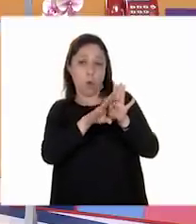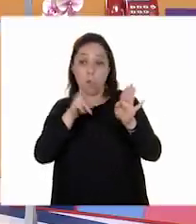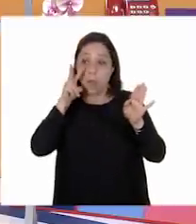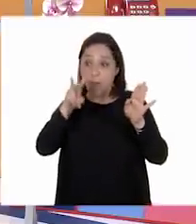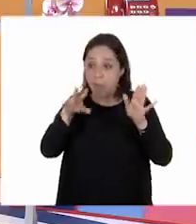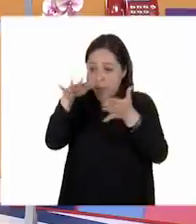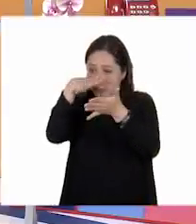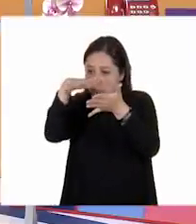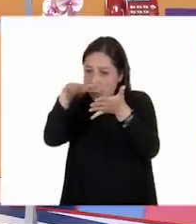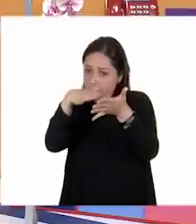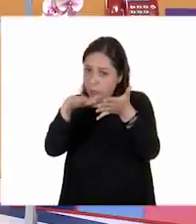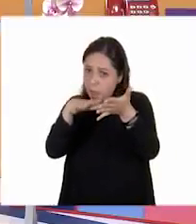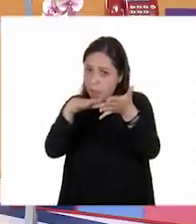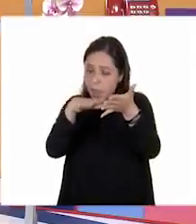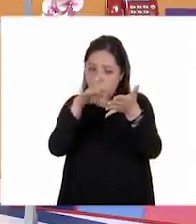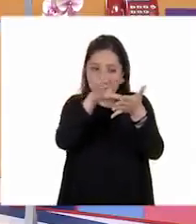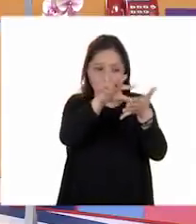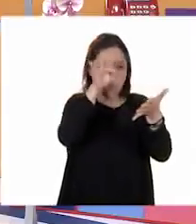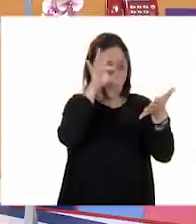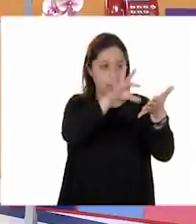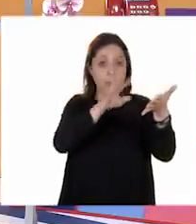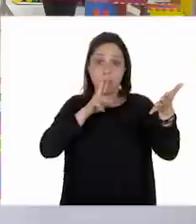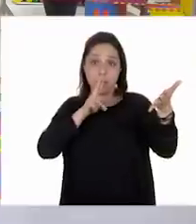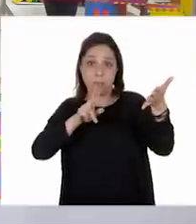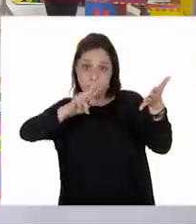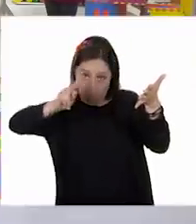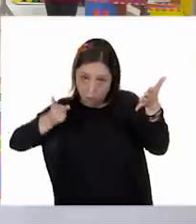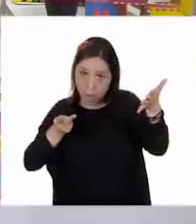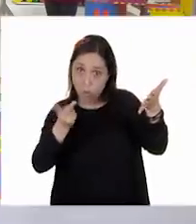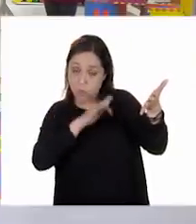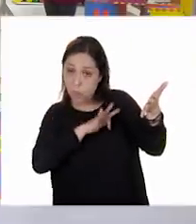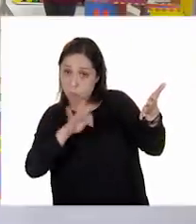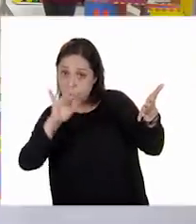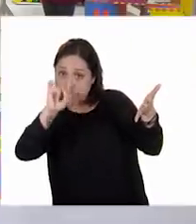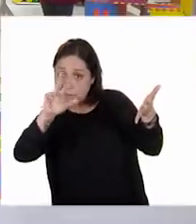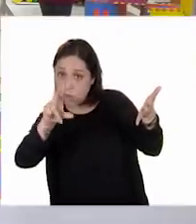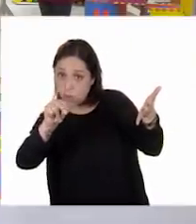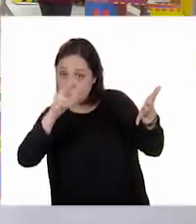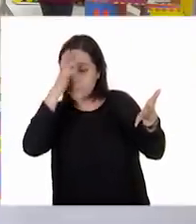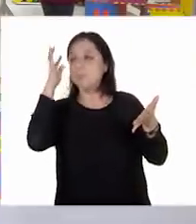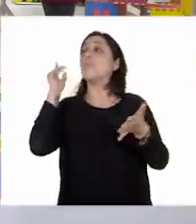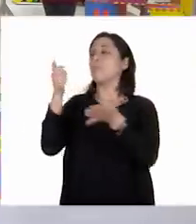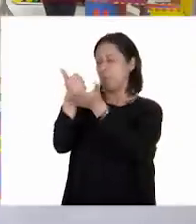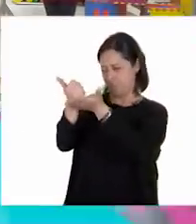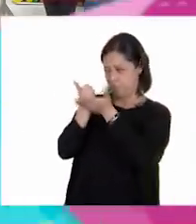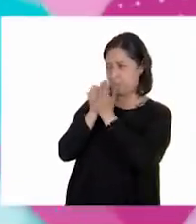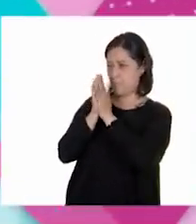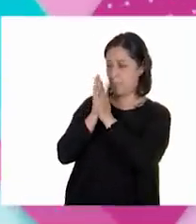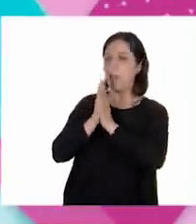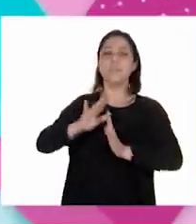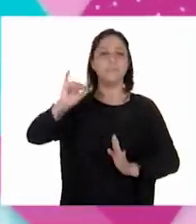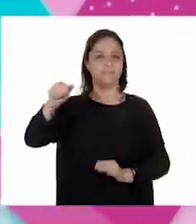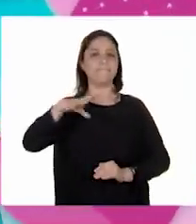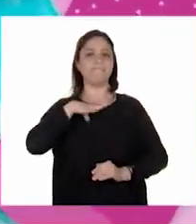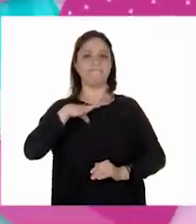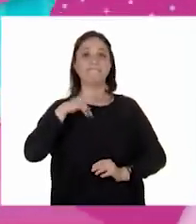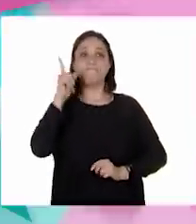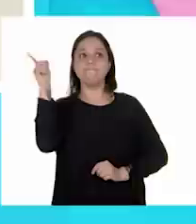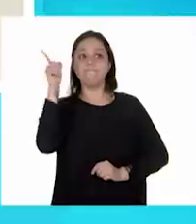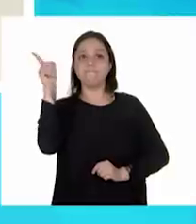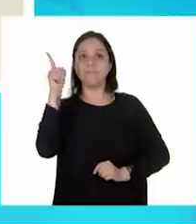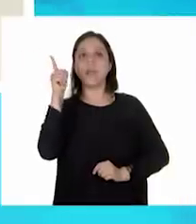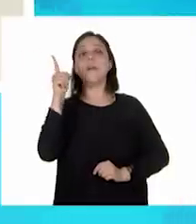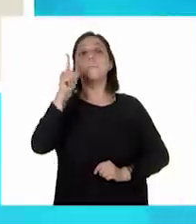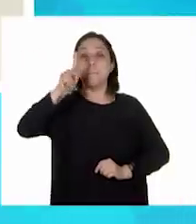nos leyó hace ratito. Perfecto. Oscar, ¿puedes leer las preguntas, por favor? Muy bien. Aquí tienen las preguntas